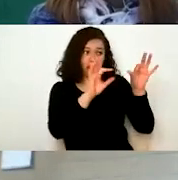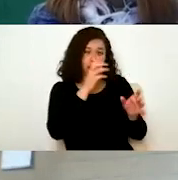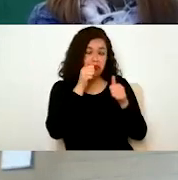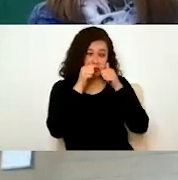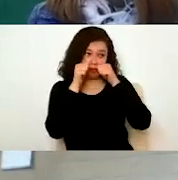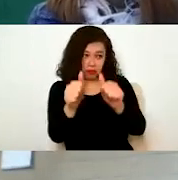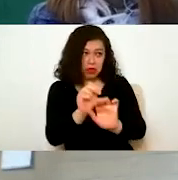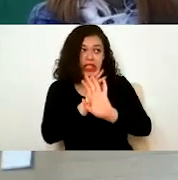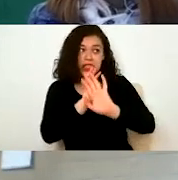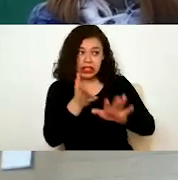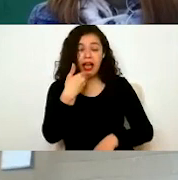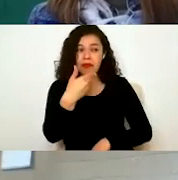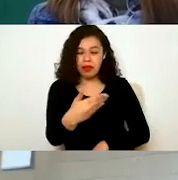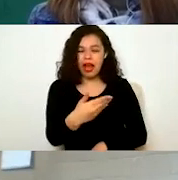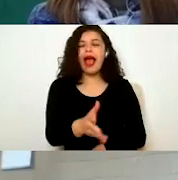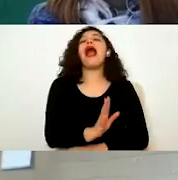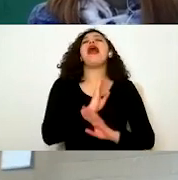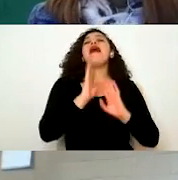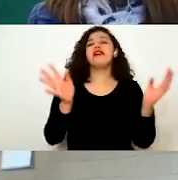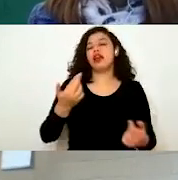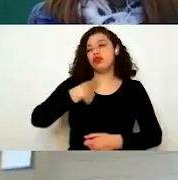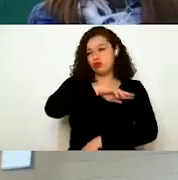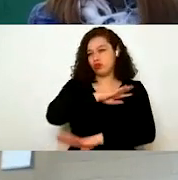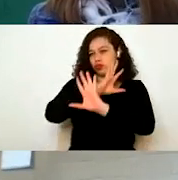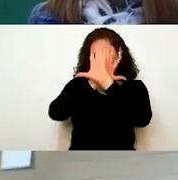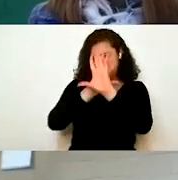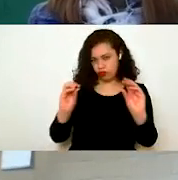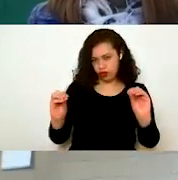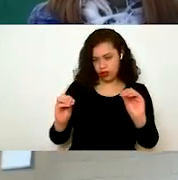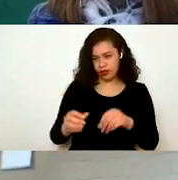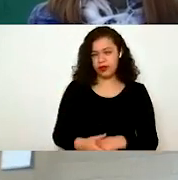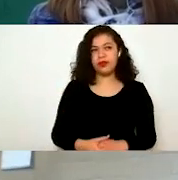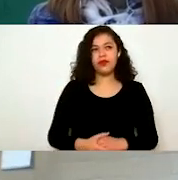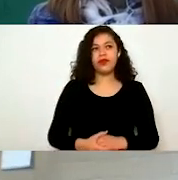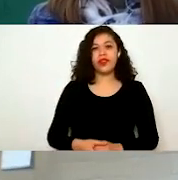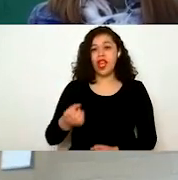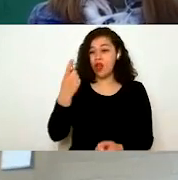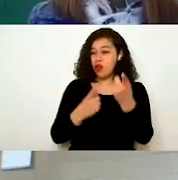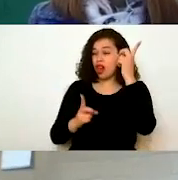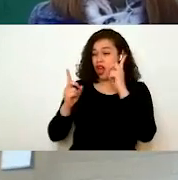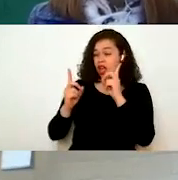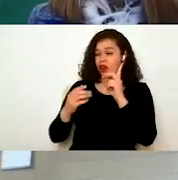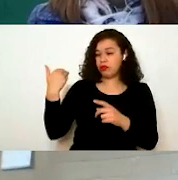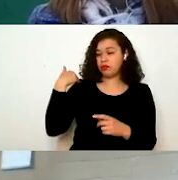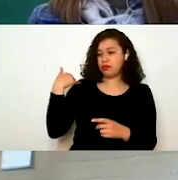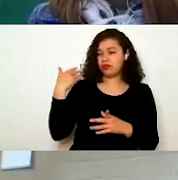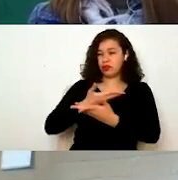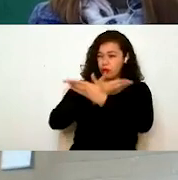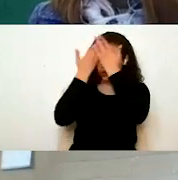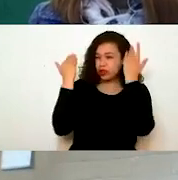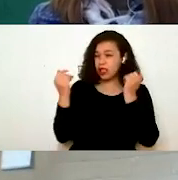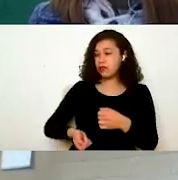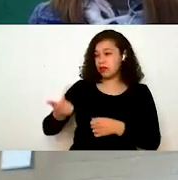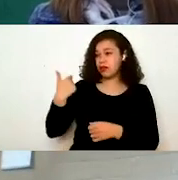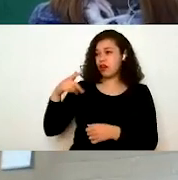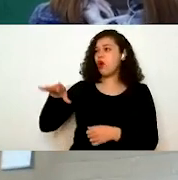persona. Entonces, es cuando nosotros solventamos. Si hay alguna solicitud que no tenemos claridad, primero se contacta con